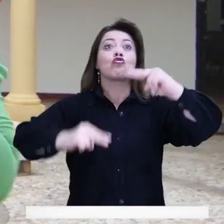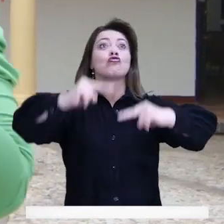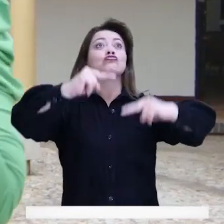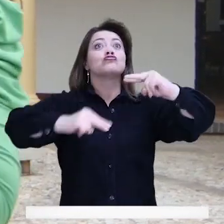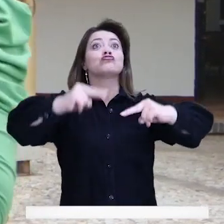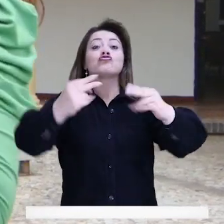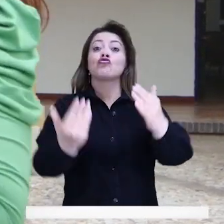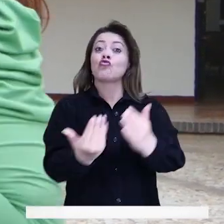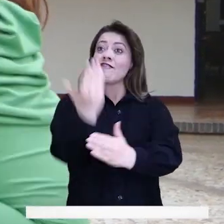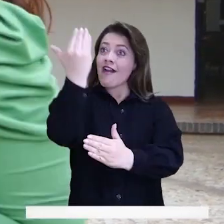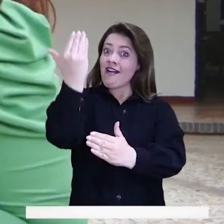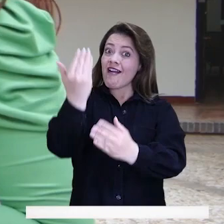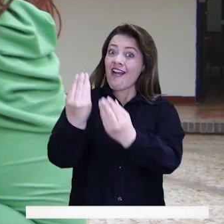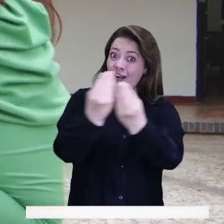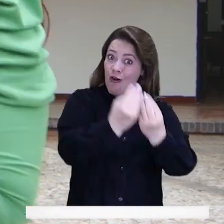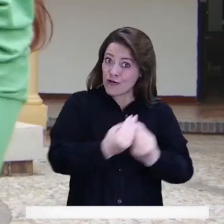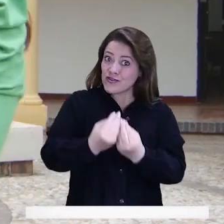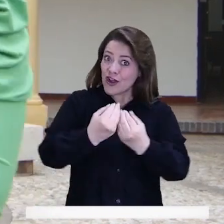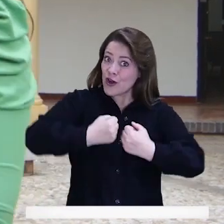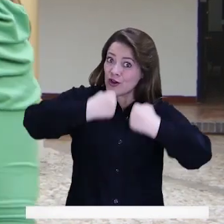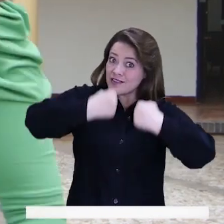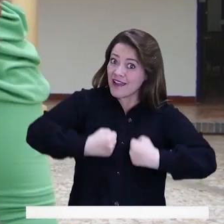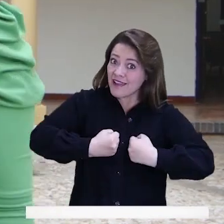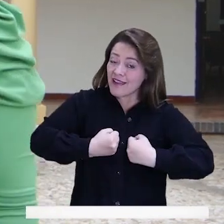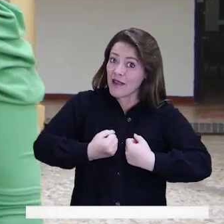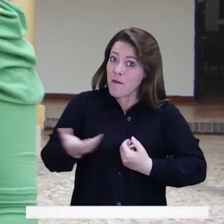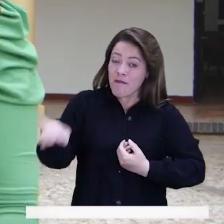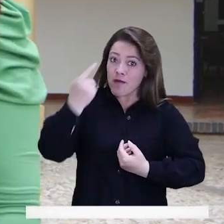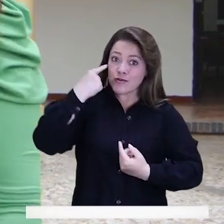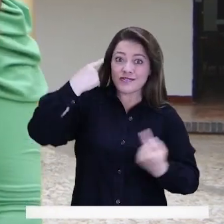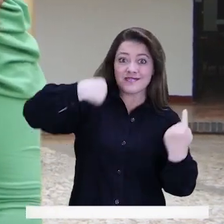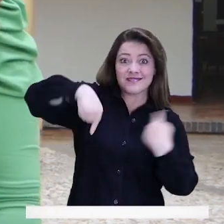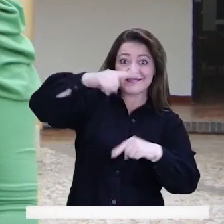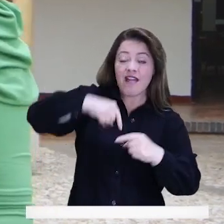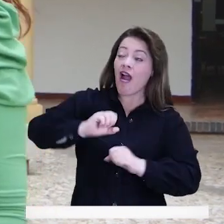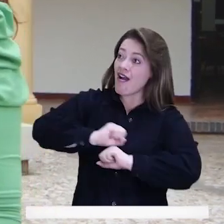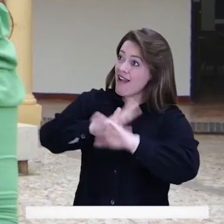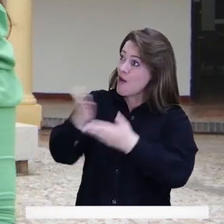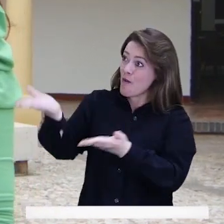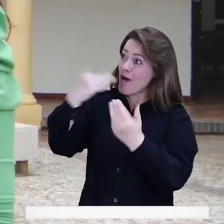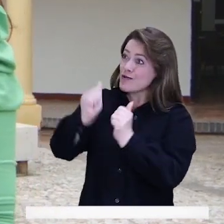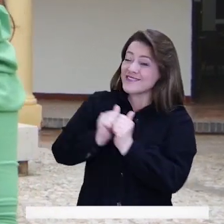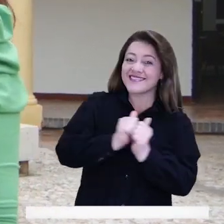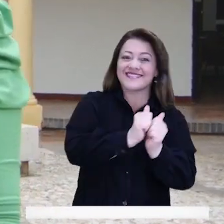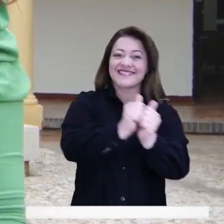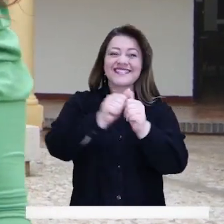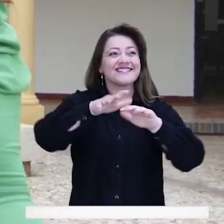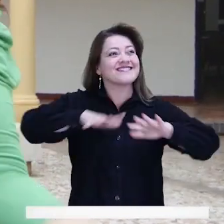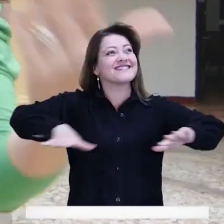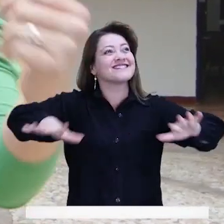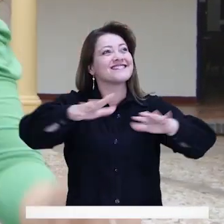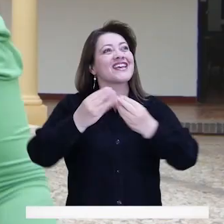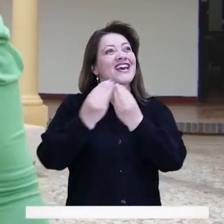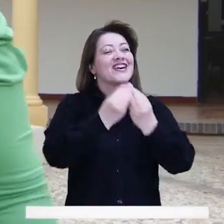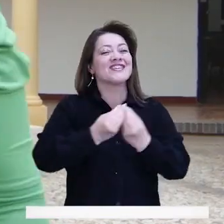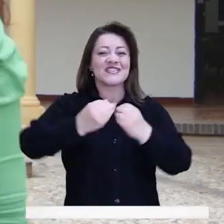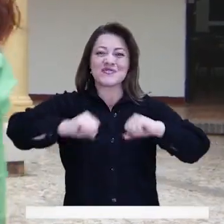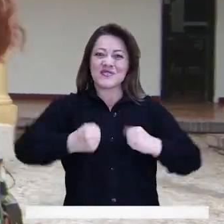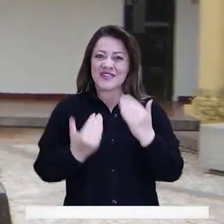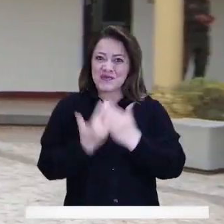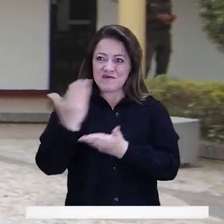recientemente remodeladas. ¿Usted nos podría dar un tour por ellas? Claro que sí, vamos a hacer un tour por las nuevas instalaciones del Consejo de Bogotá. Bueno, vamos.